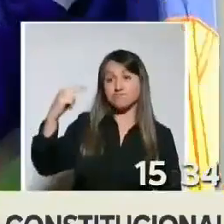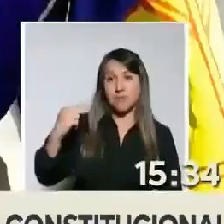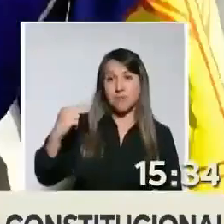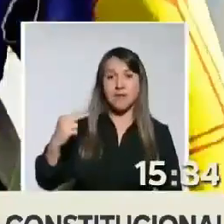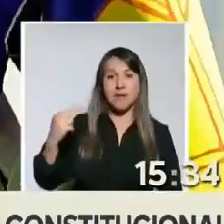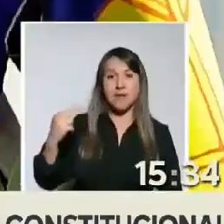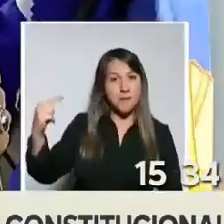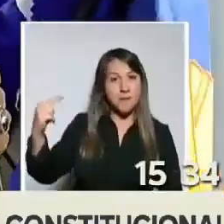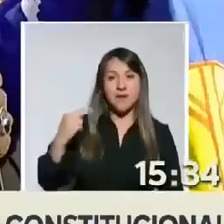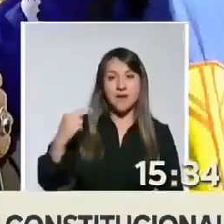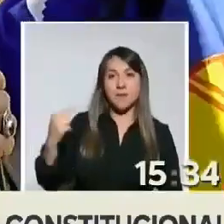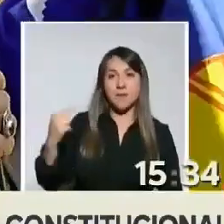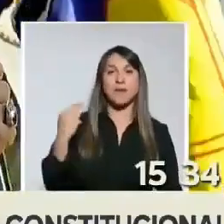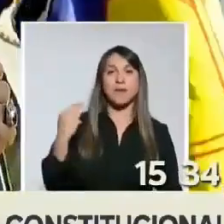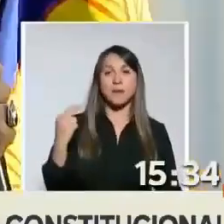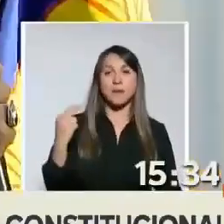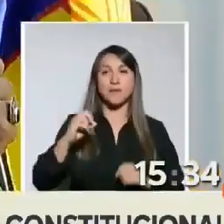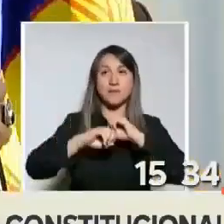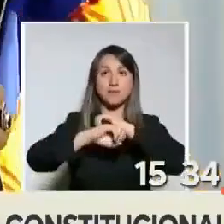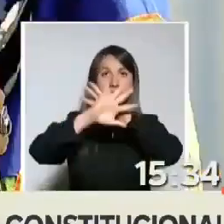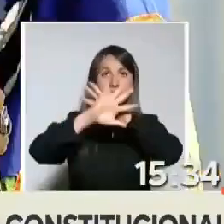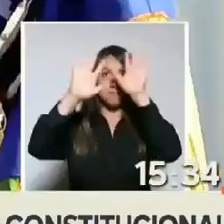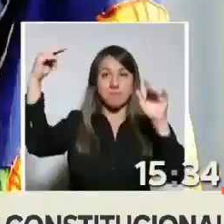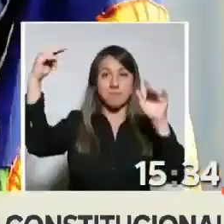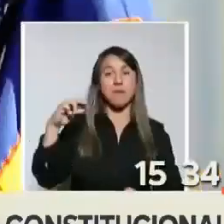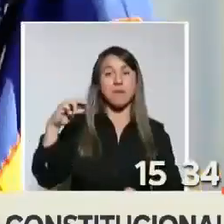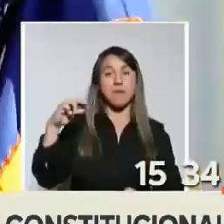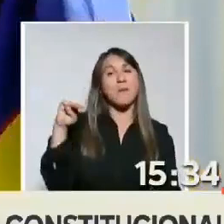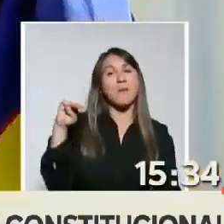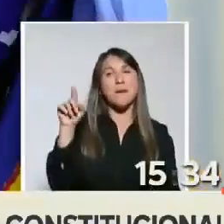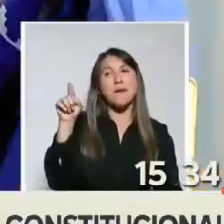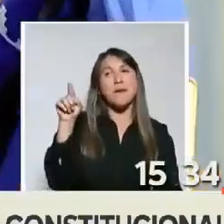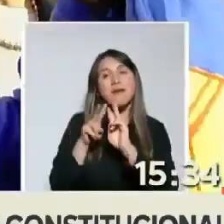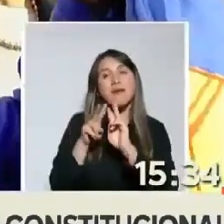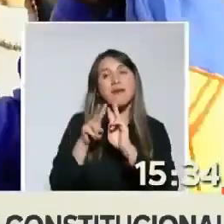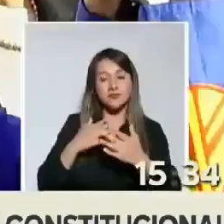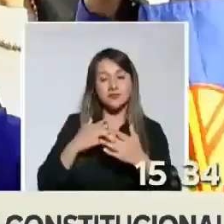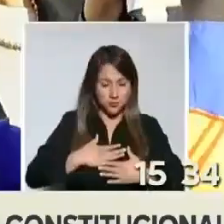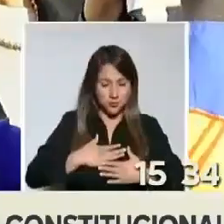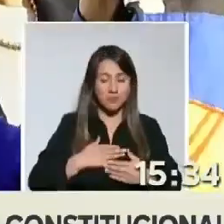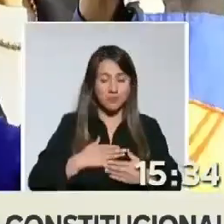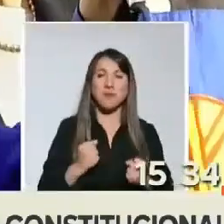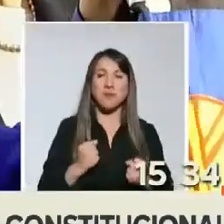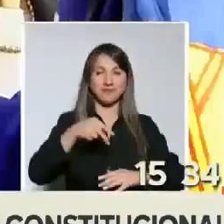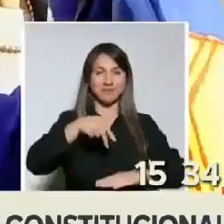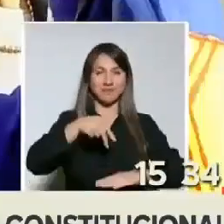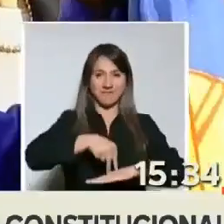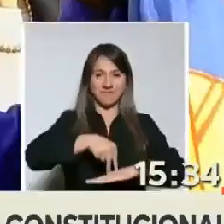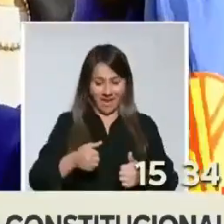mi comunidad de Le Fueluán, una madre que también hizo que esta hija hoy día pudiera estar acá.